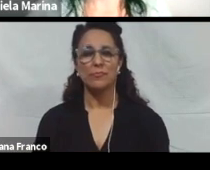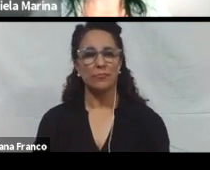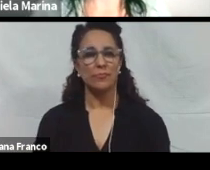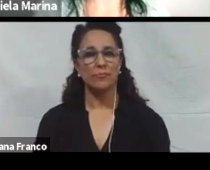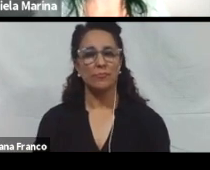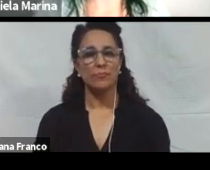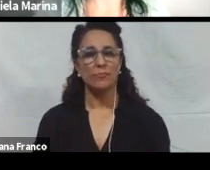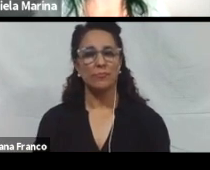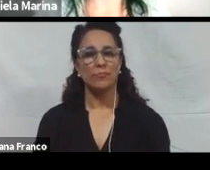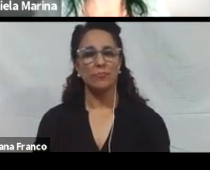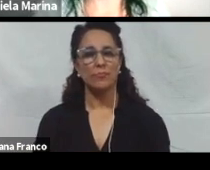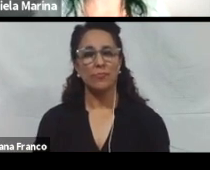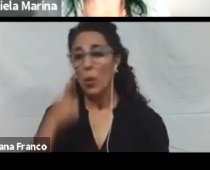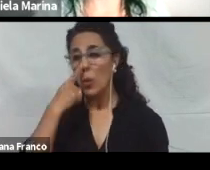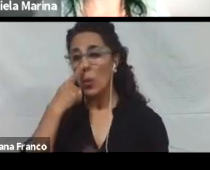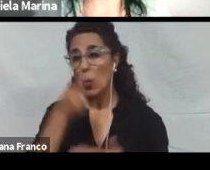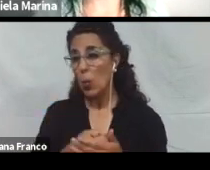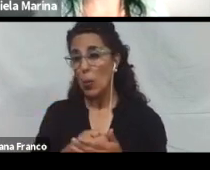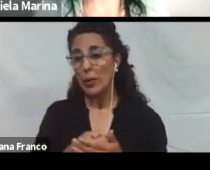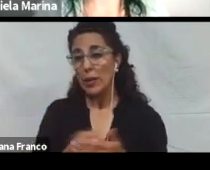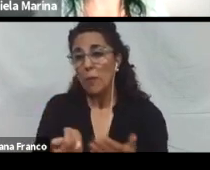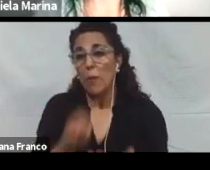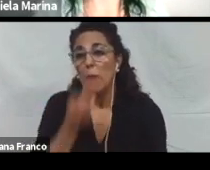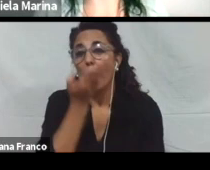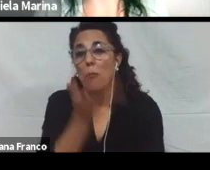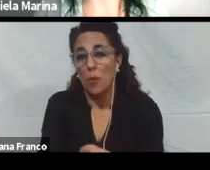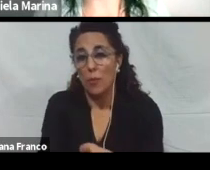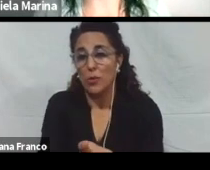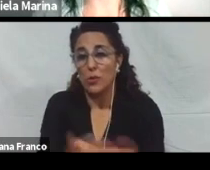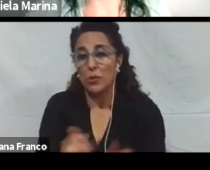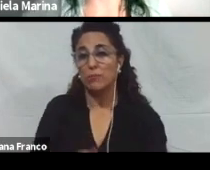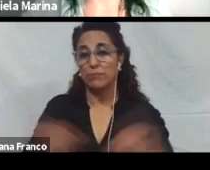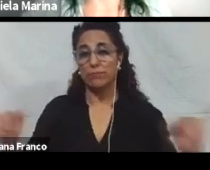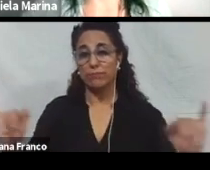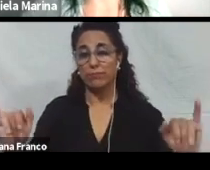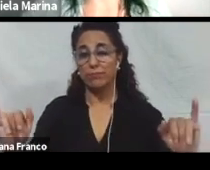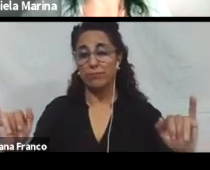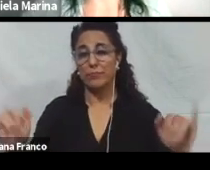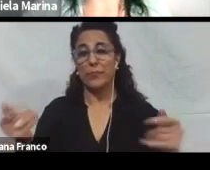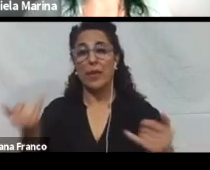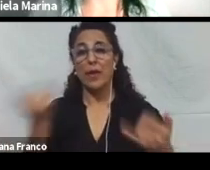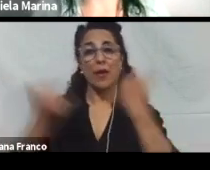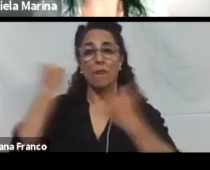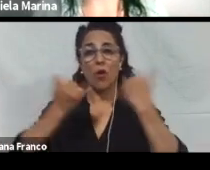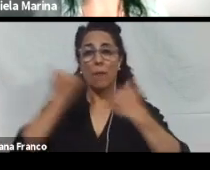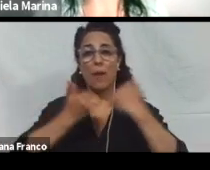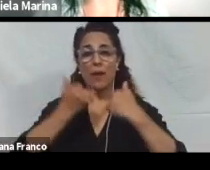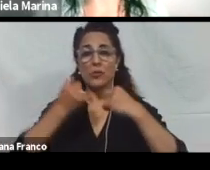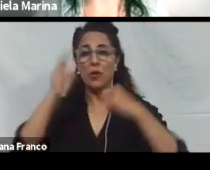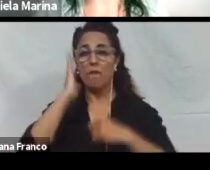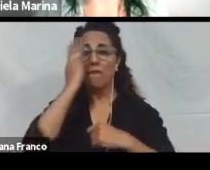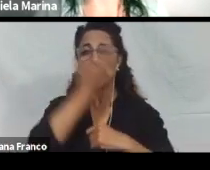Y, por último, proporcionar alternativas para la información visual. Por ejemplo,